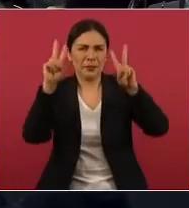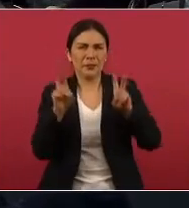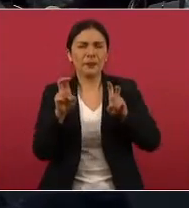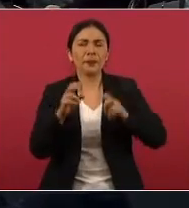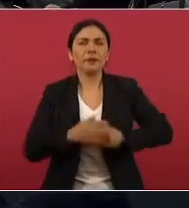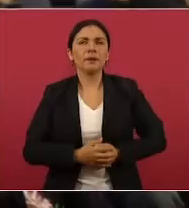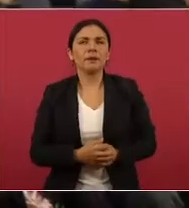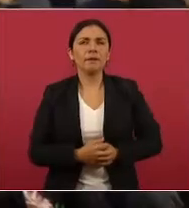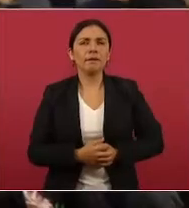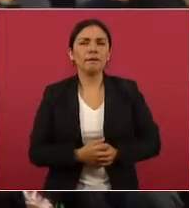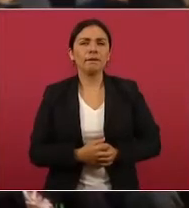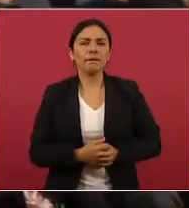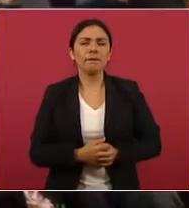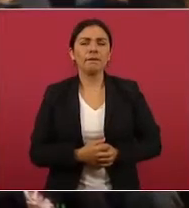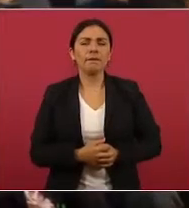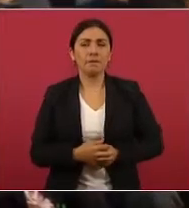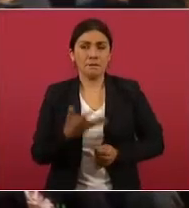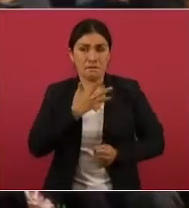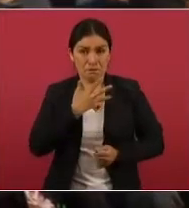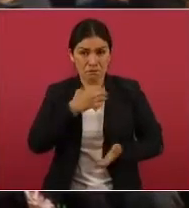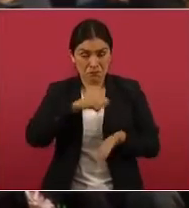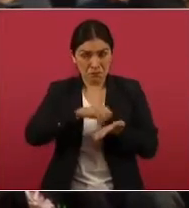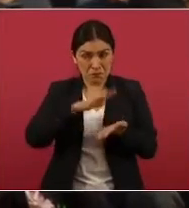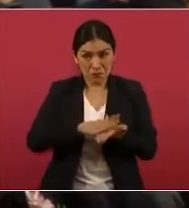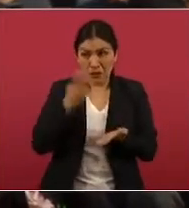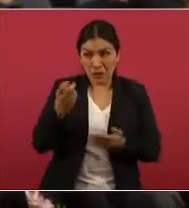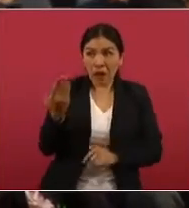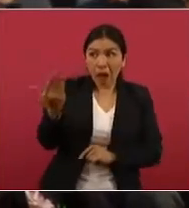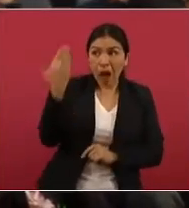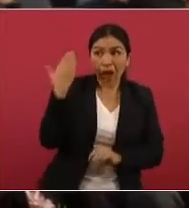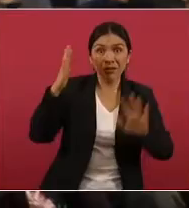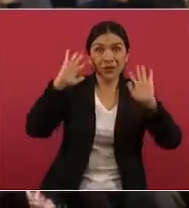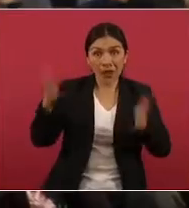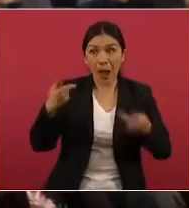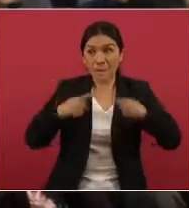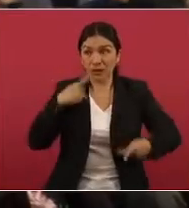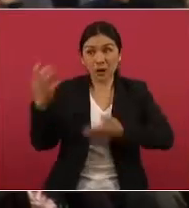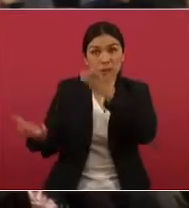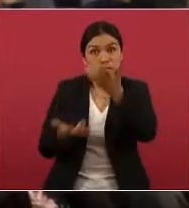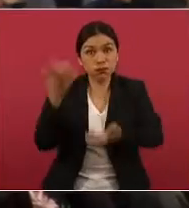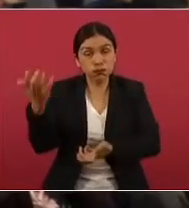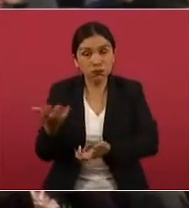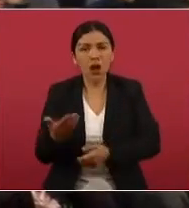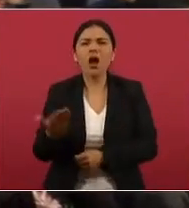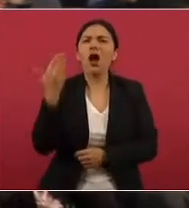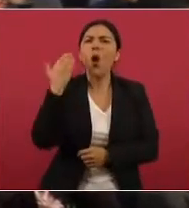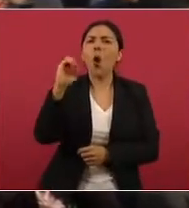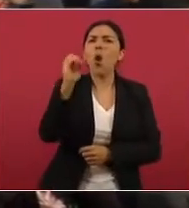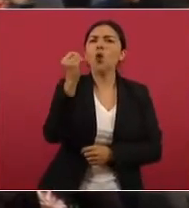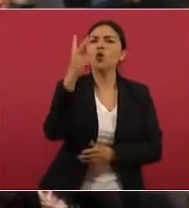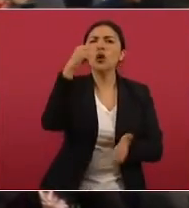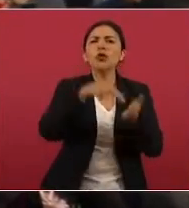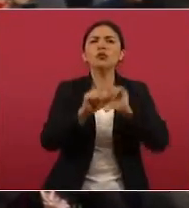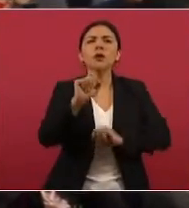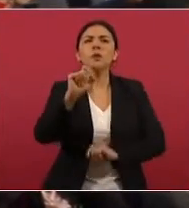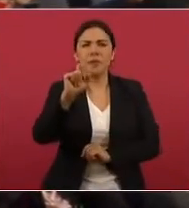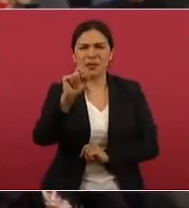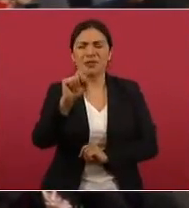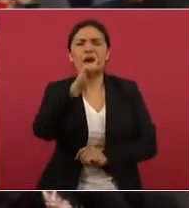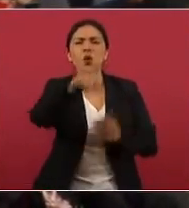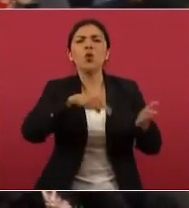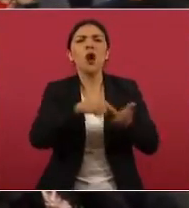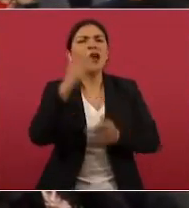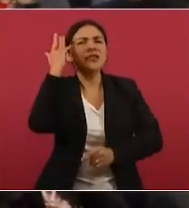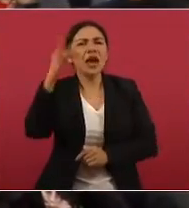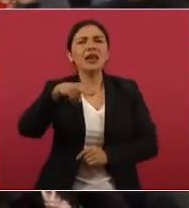es el antecedente de un linchamiento de esta naturaleza. En octubre del 2020, también en un municipio que se llama San Nicolás,